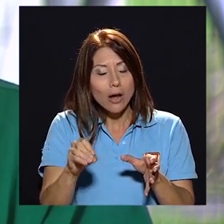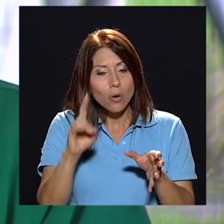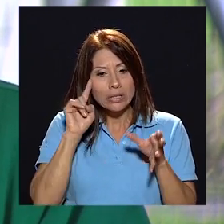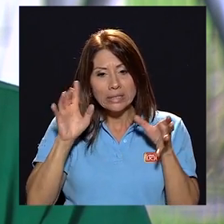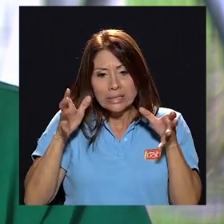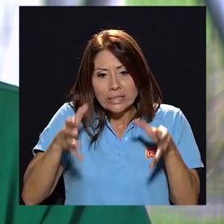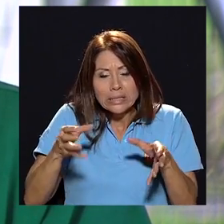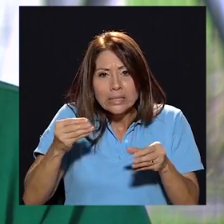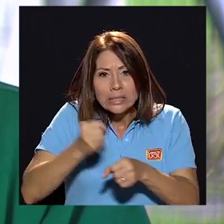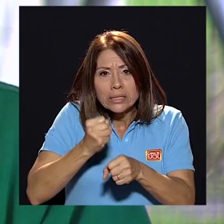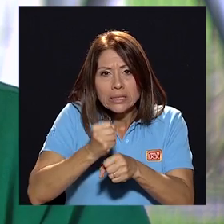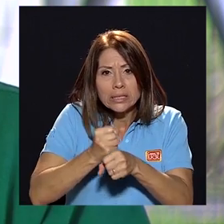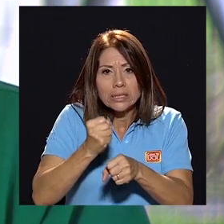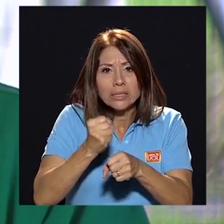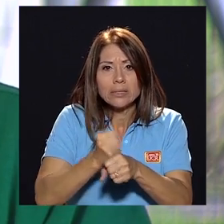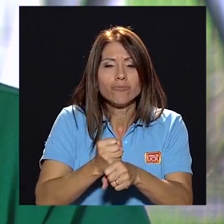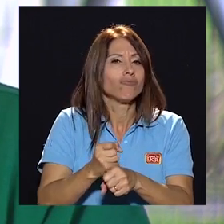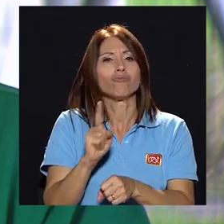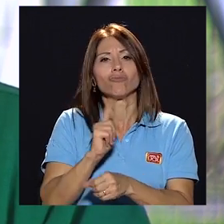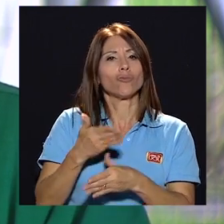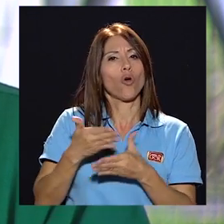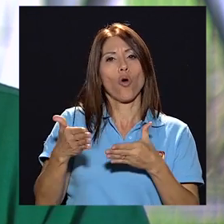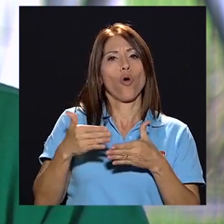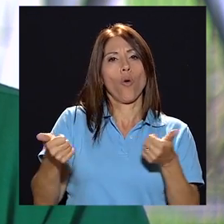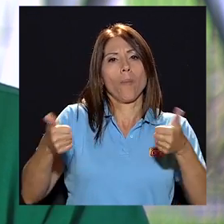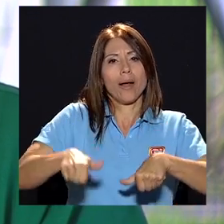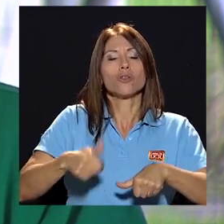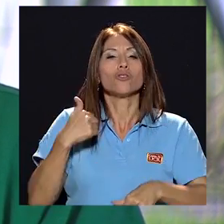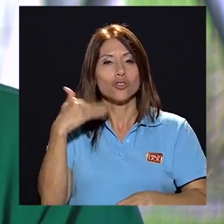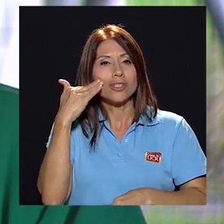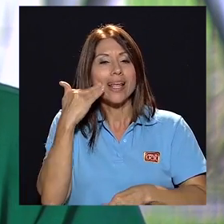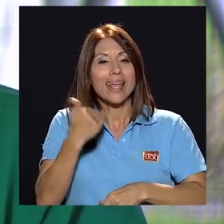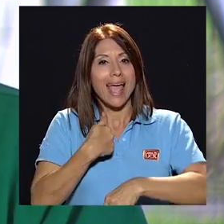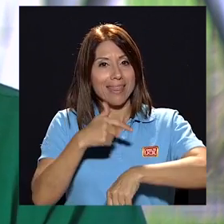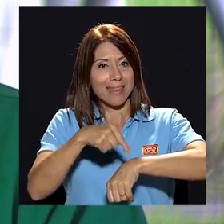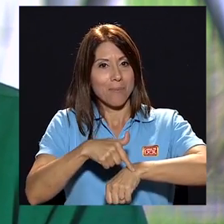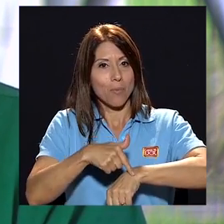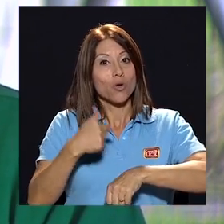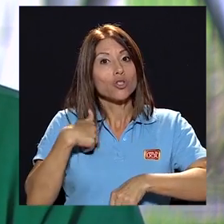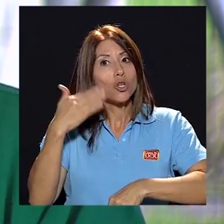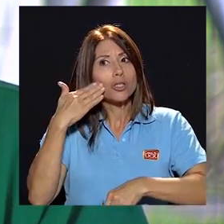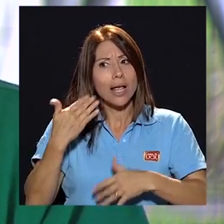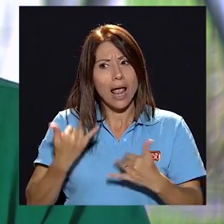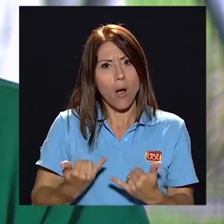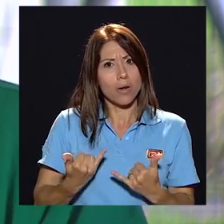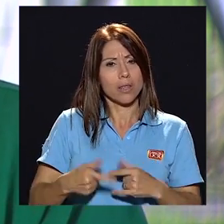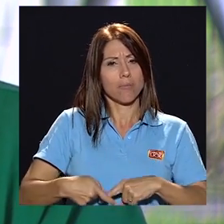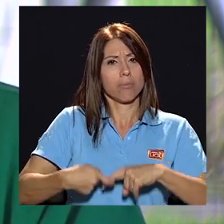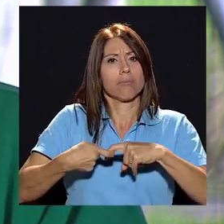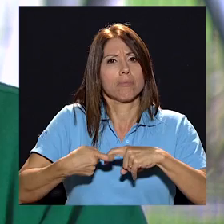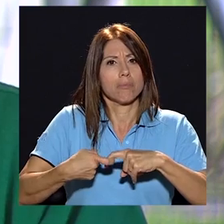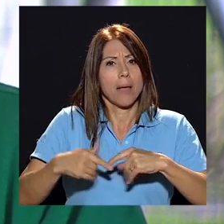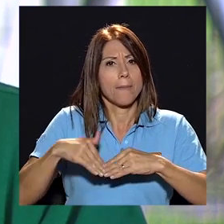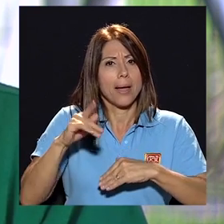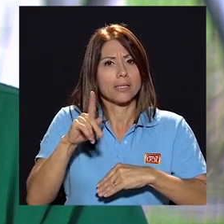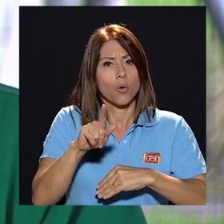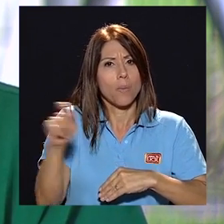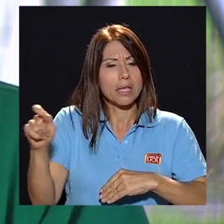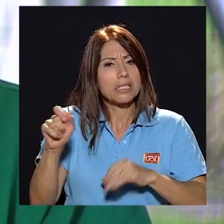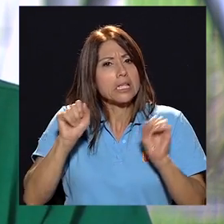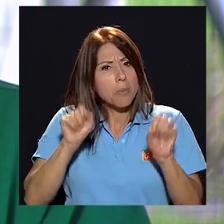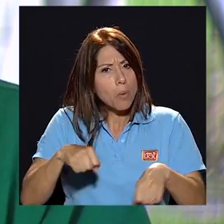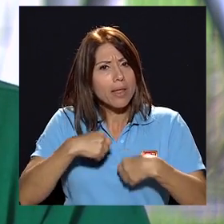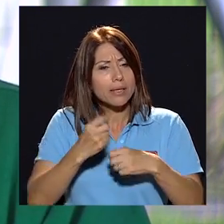yo no comparto ese criterio sé que hay tiempo sé que hay disponibilidad incluso en este momento hay un receso de más de un mes en el cual uno podría pensar que se pueden